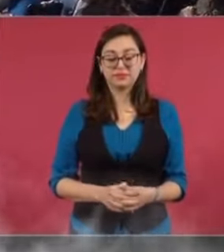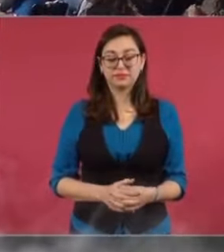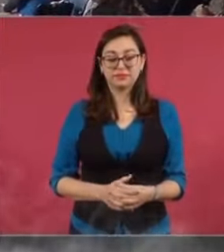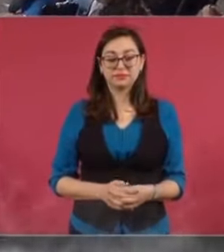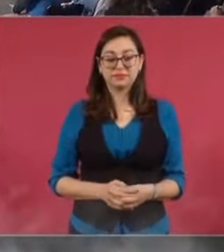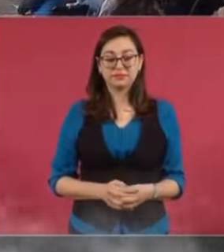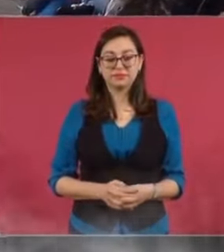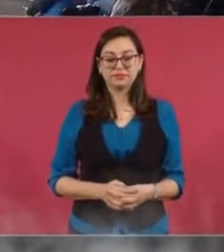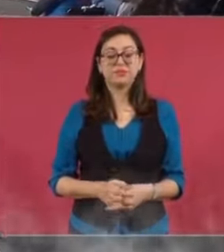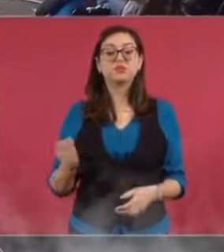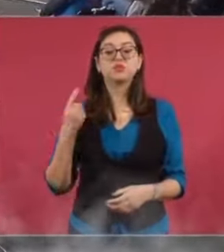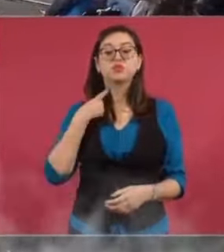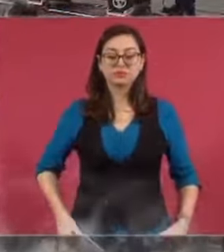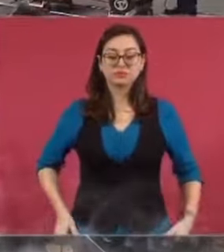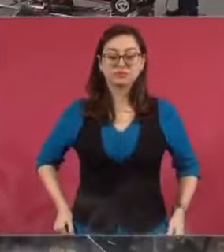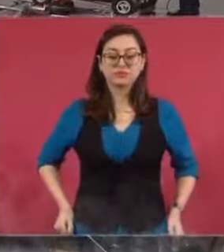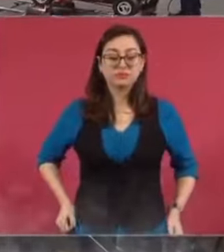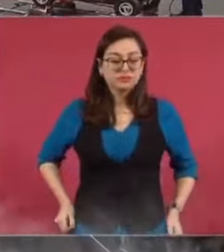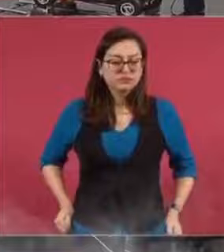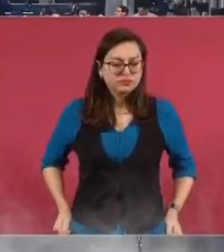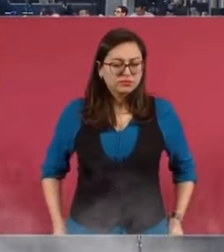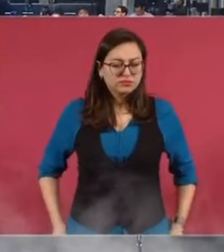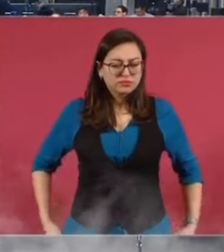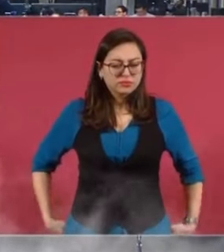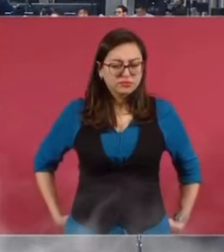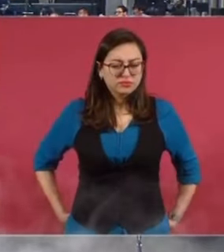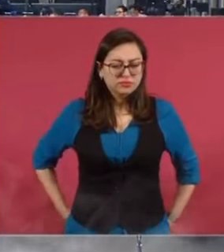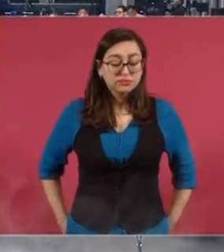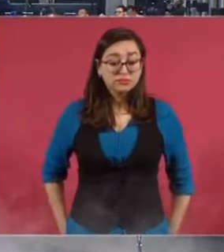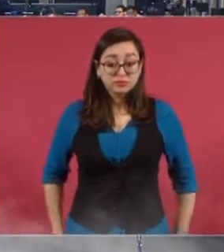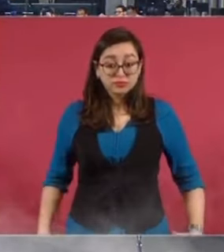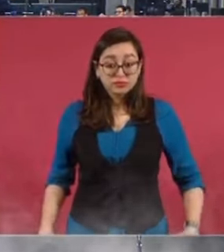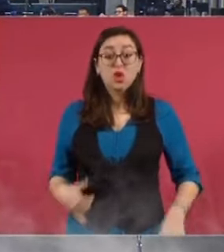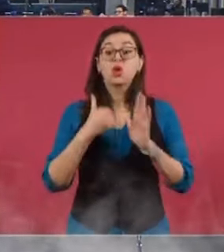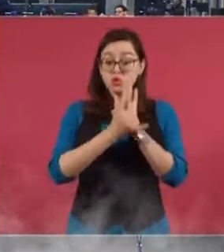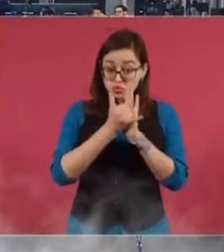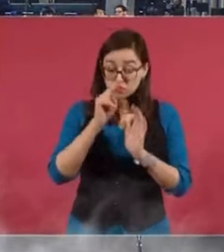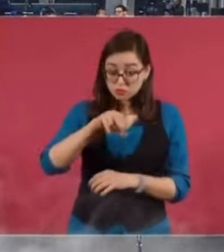No, es por el tono. YouTube y en YouTube son socios. Son socios.